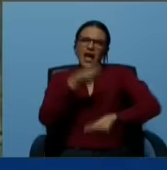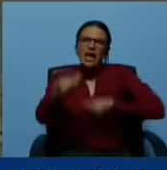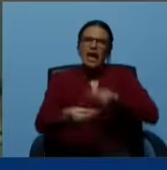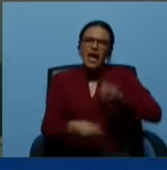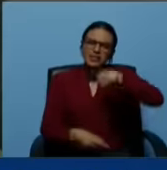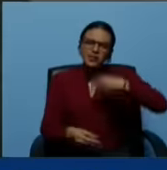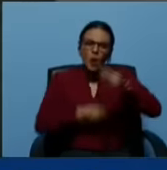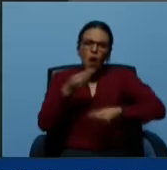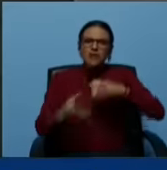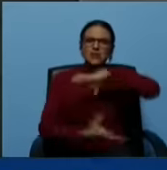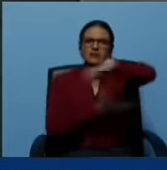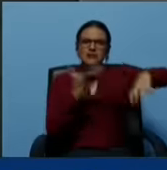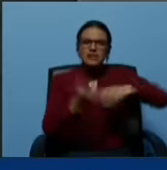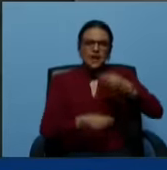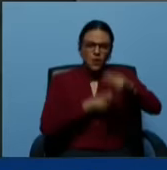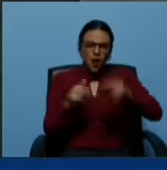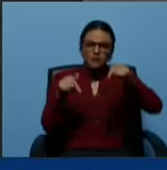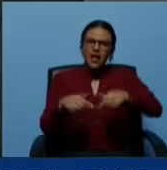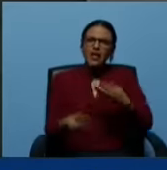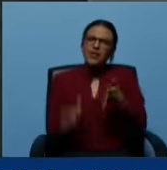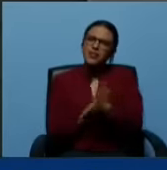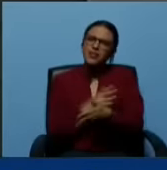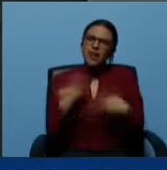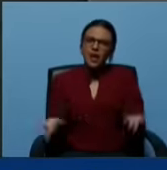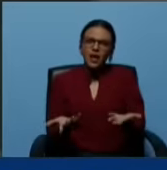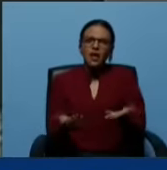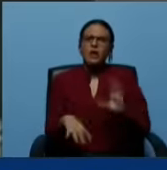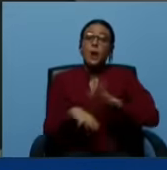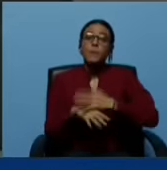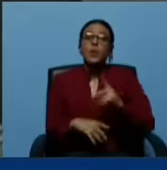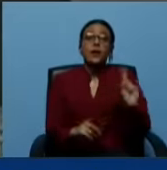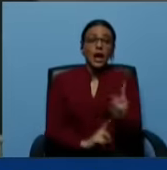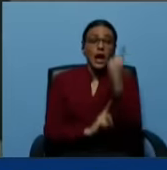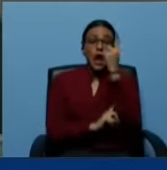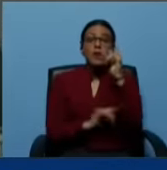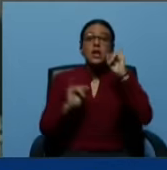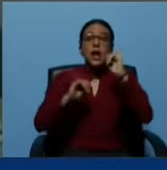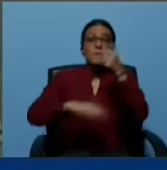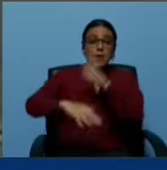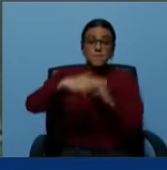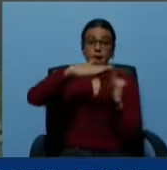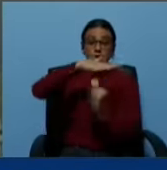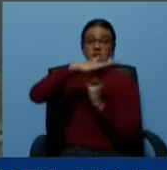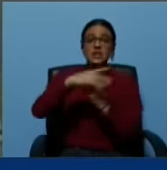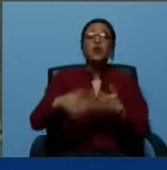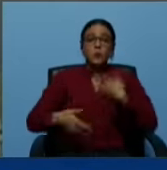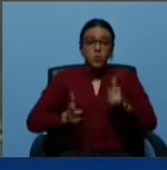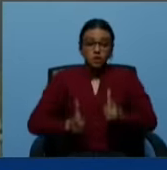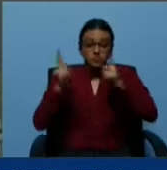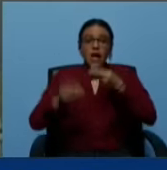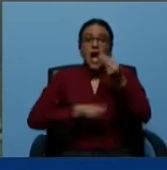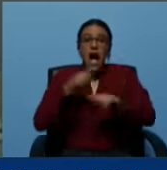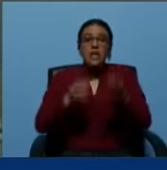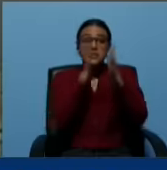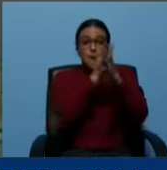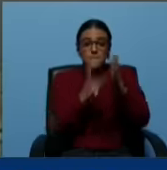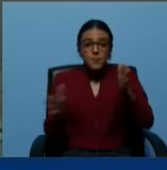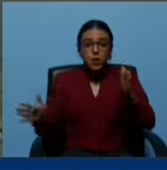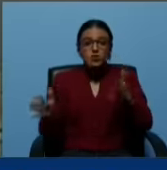controversia se está herimiendo porque la única institución autorizada para llevar adelante procesos